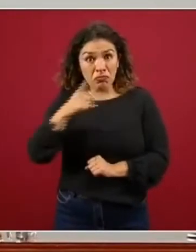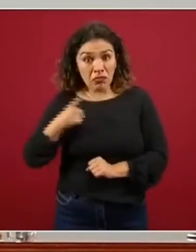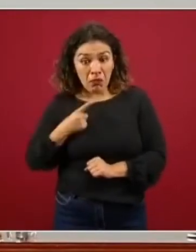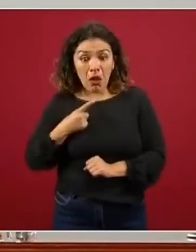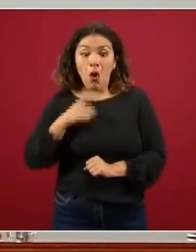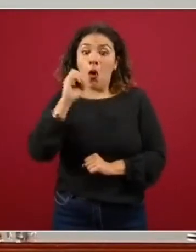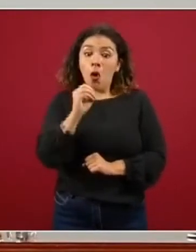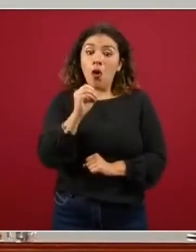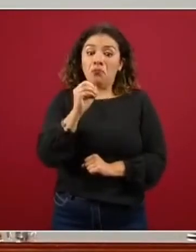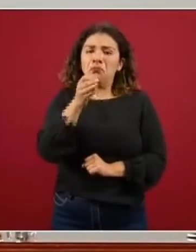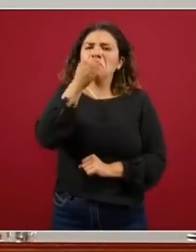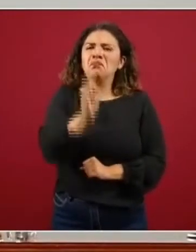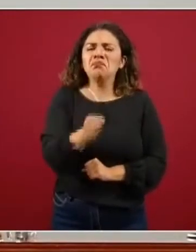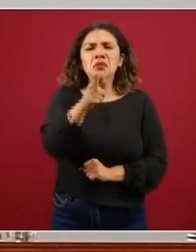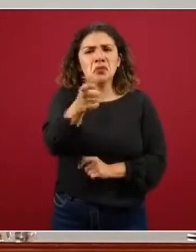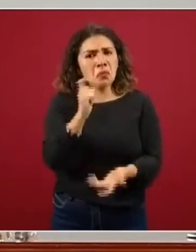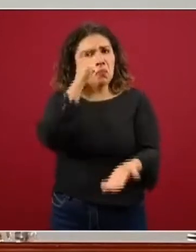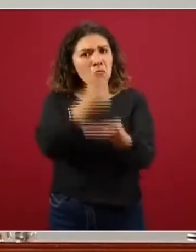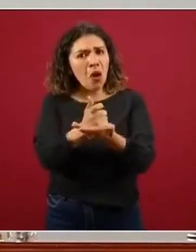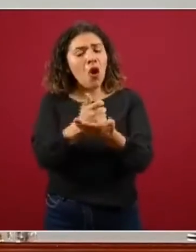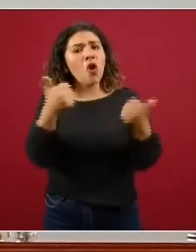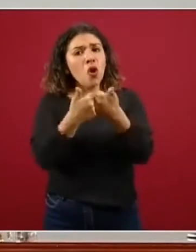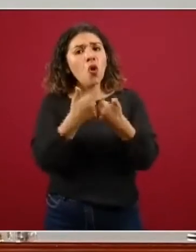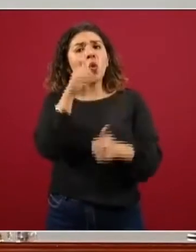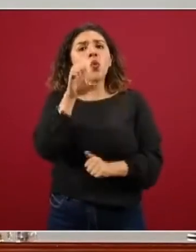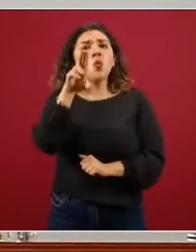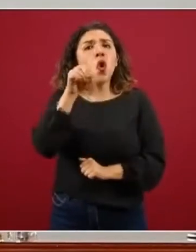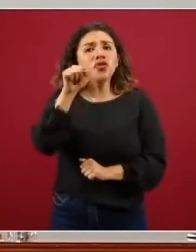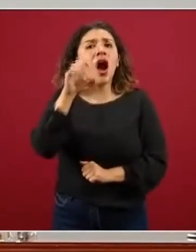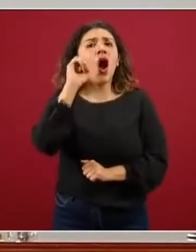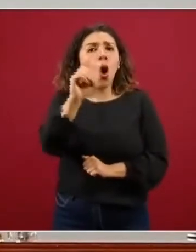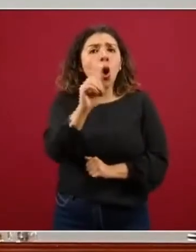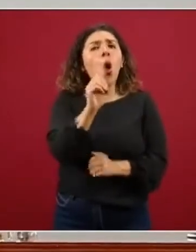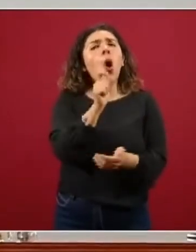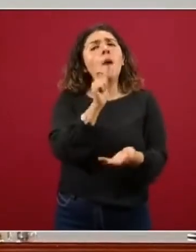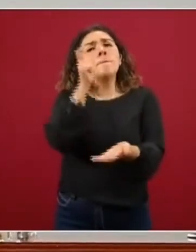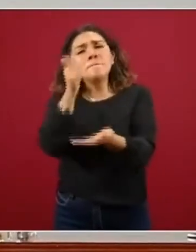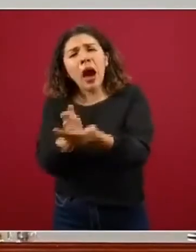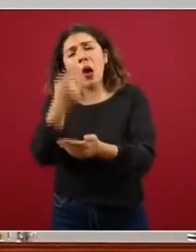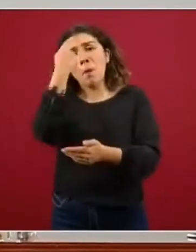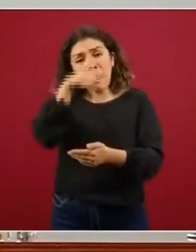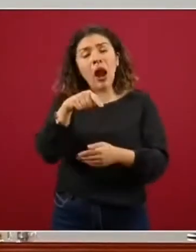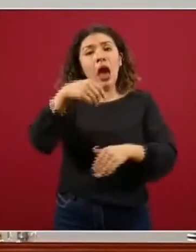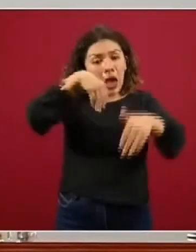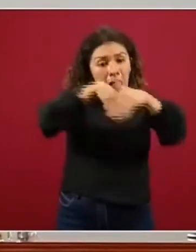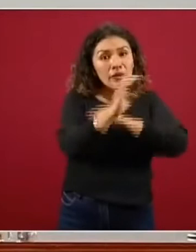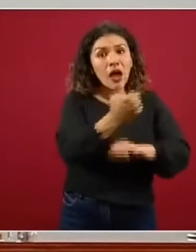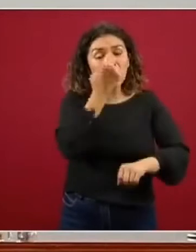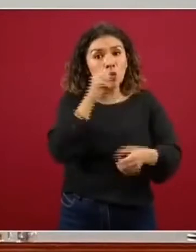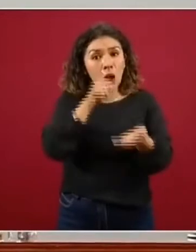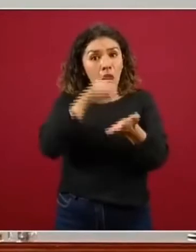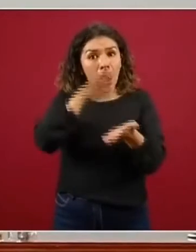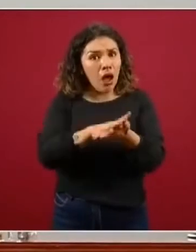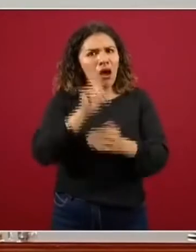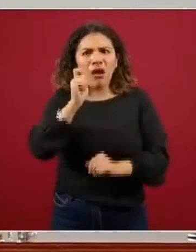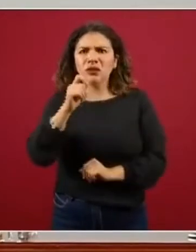permitir que se establezcan cuotas o cualquier tipo de contribución para condicionar la educación que es